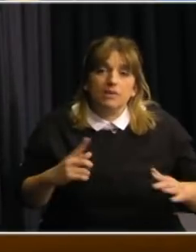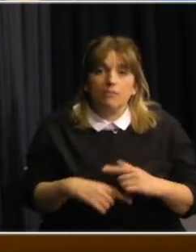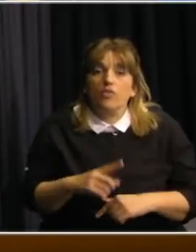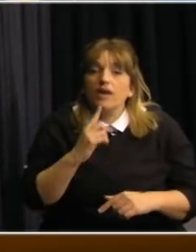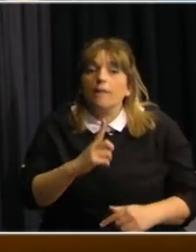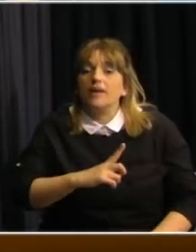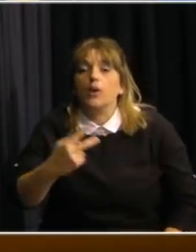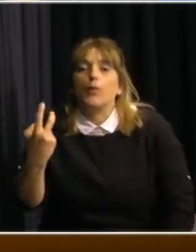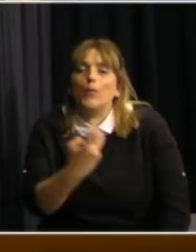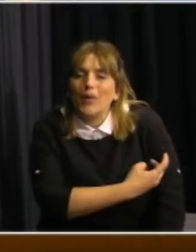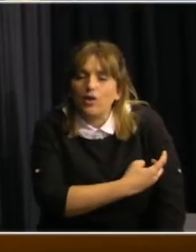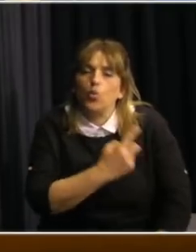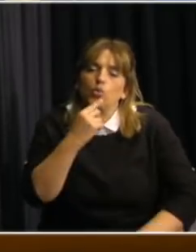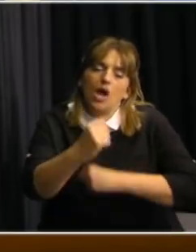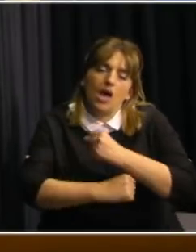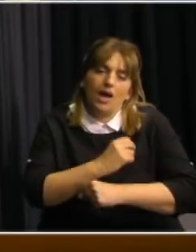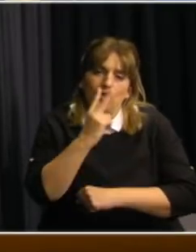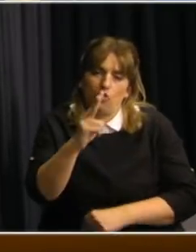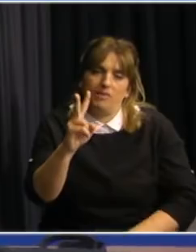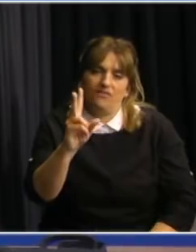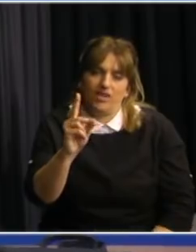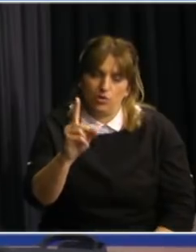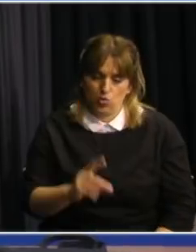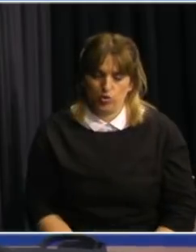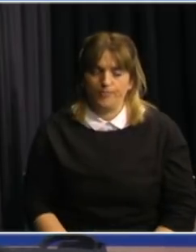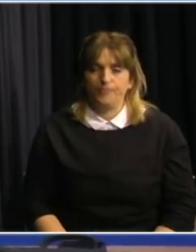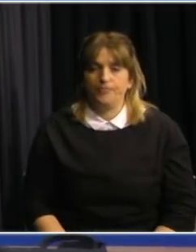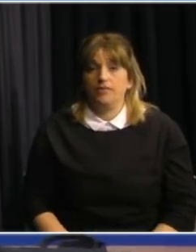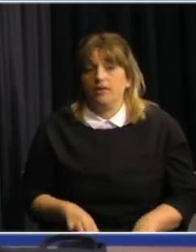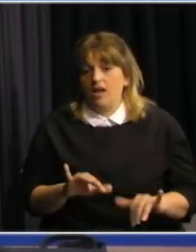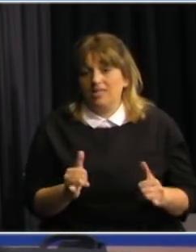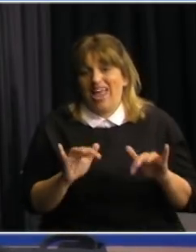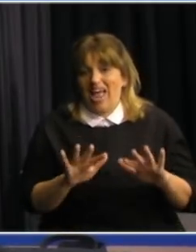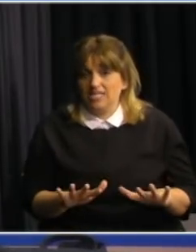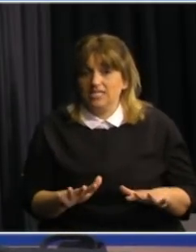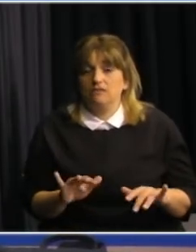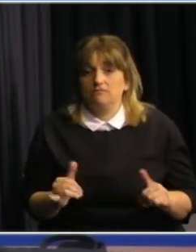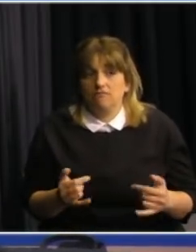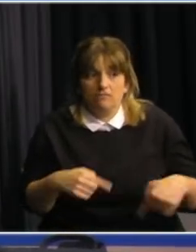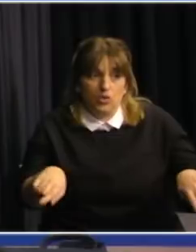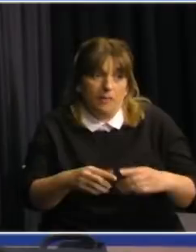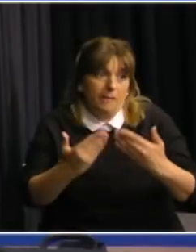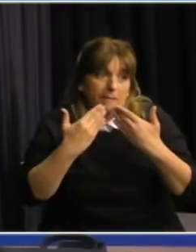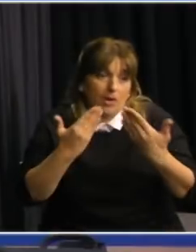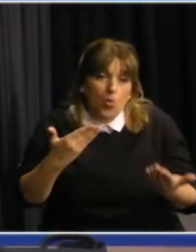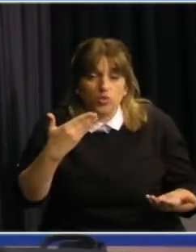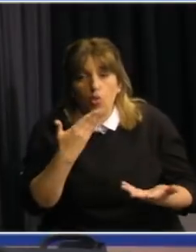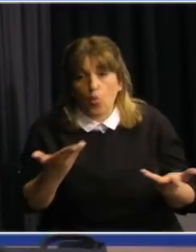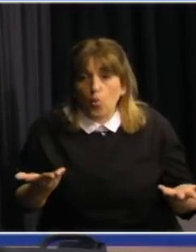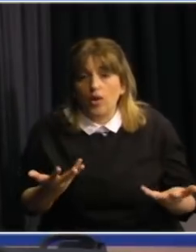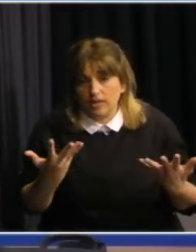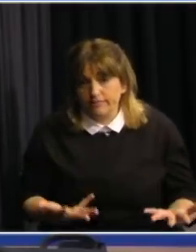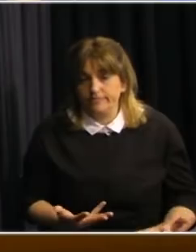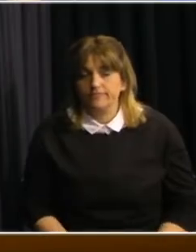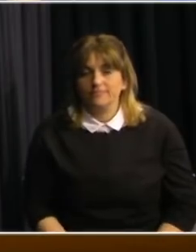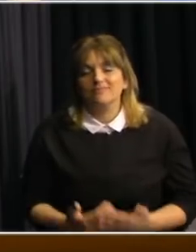vacunación en el curso de 2021. Entonces con estos apuntes quedamos a disposición para posibles preguntas que